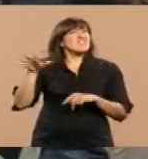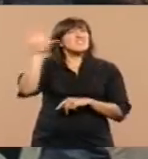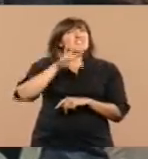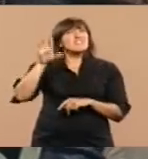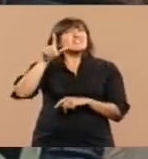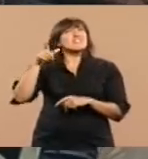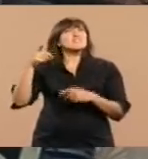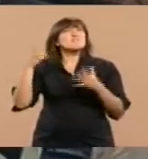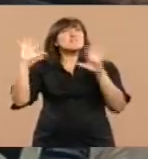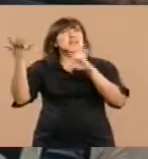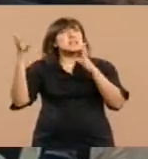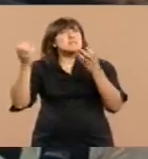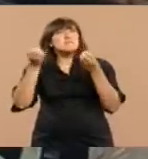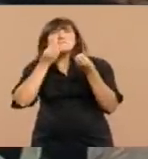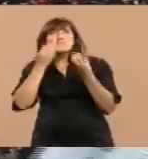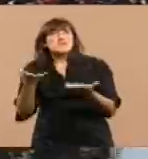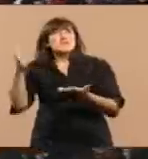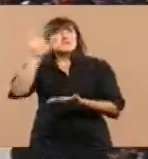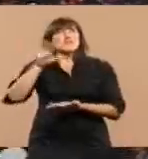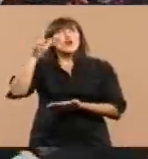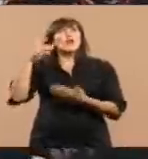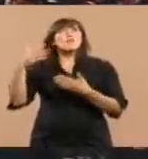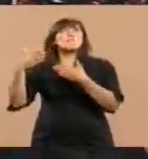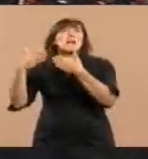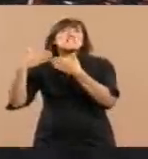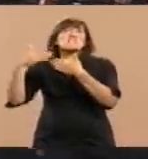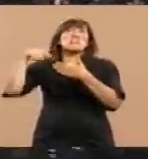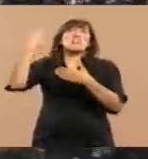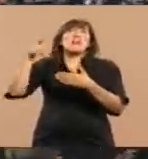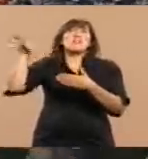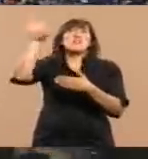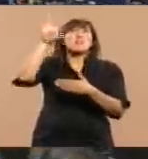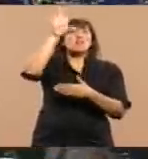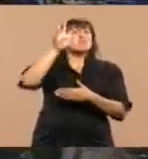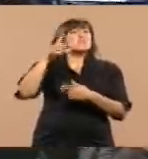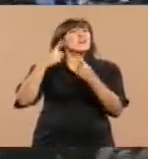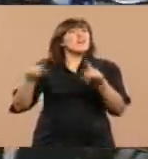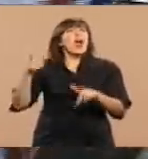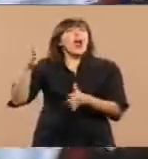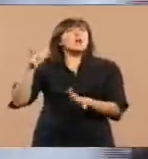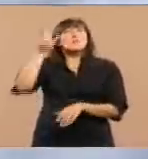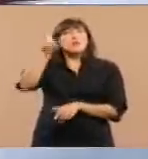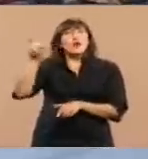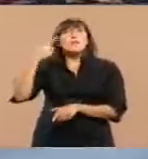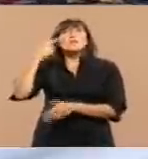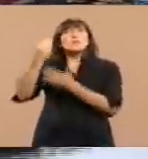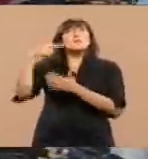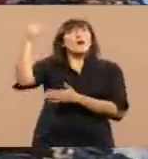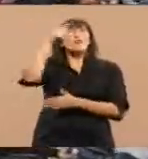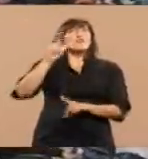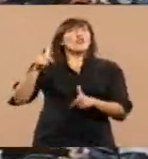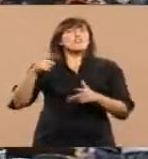más hospitalarios el clima, más cerca de todo, no tienen tal vez esta